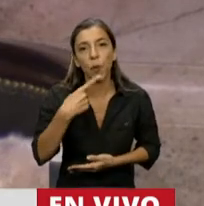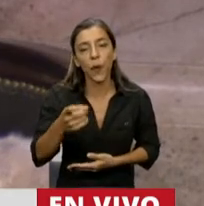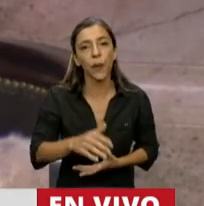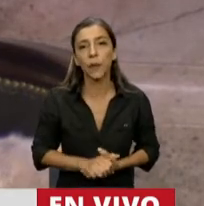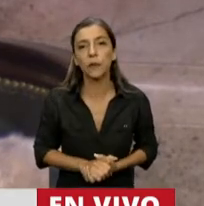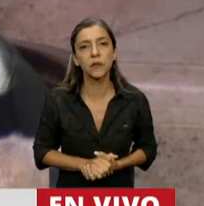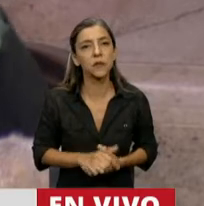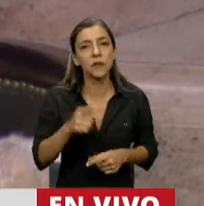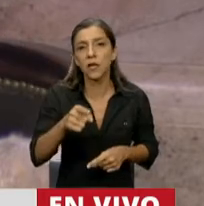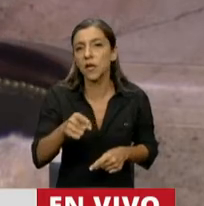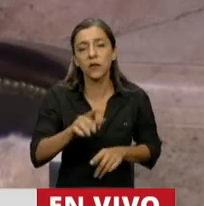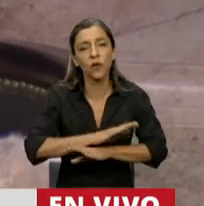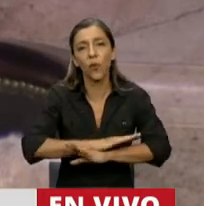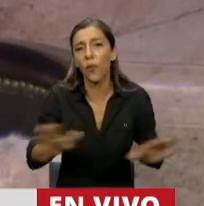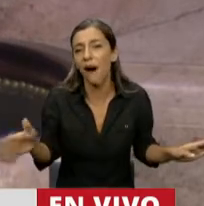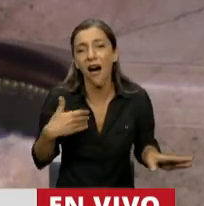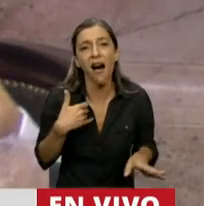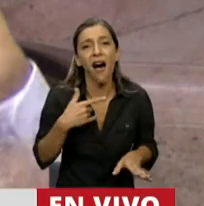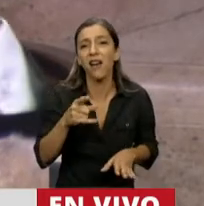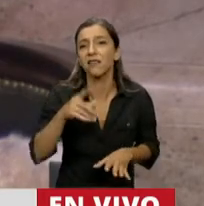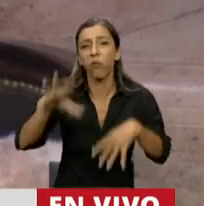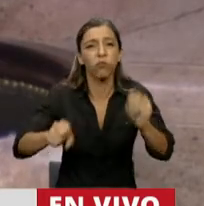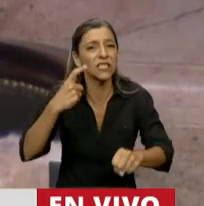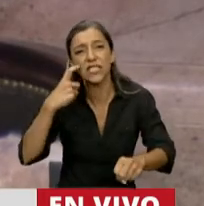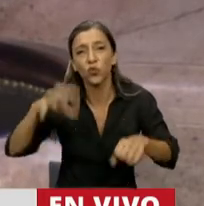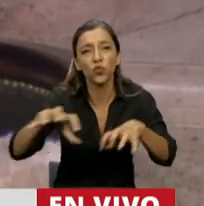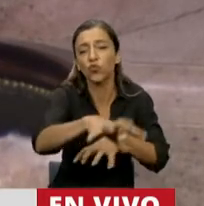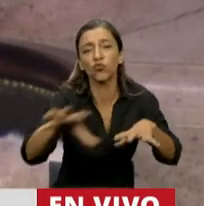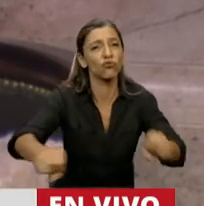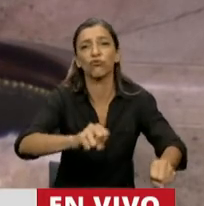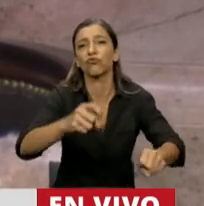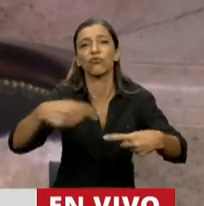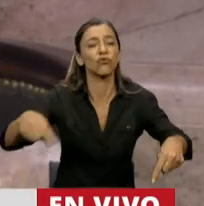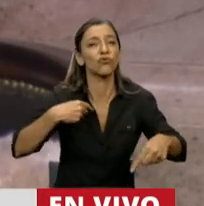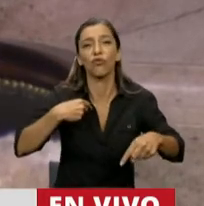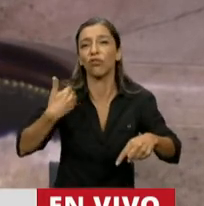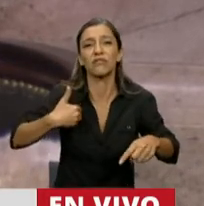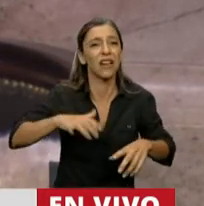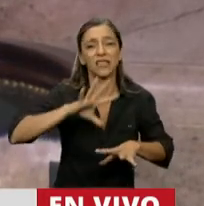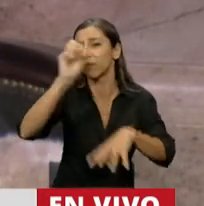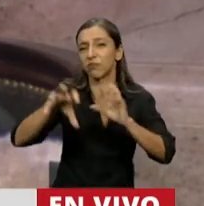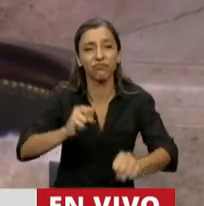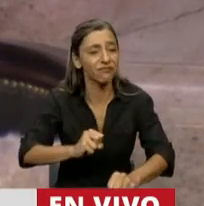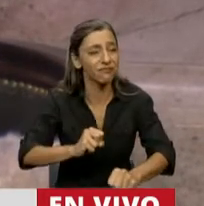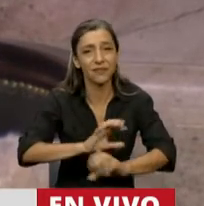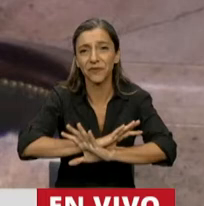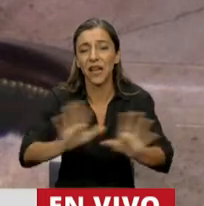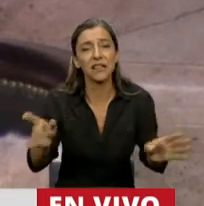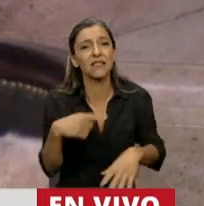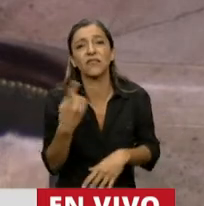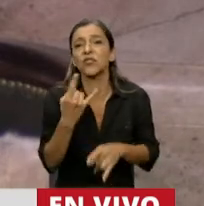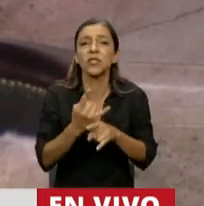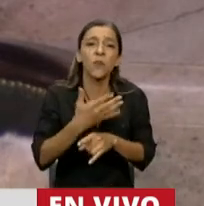avancen más, no avancen sobre las instituciones, no avancen sobre la República. Nosotros hablamos siempre de eso, las